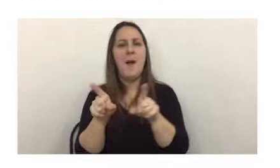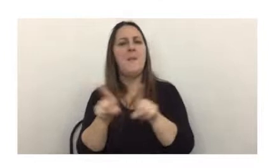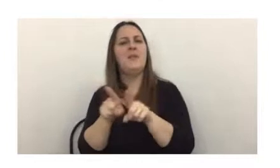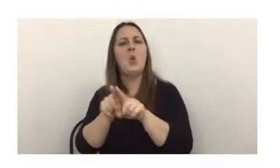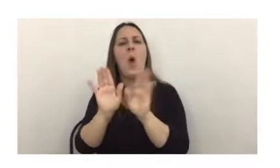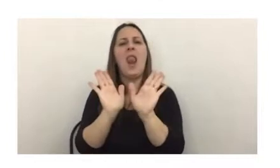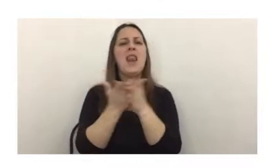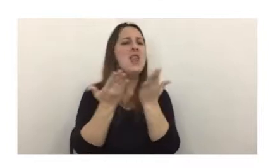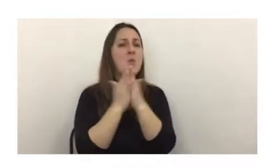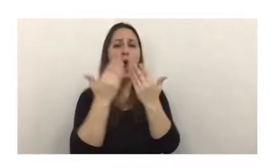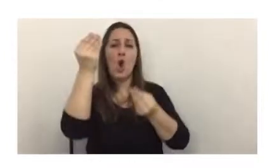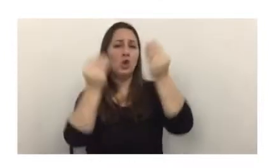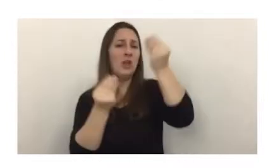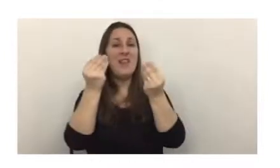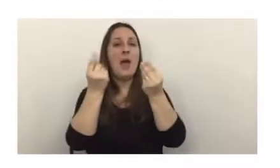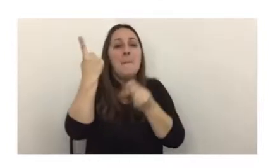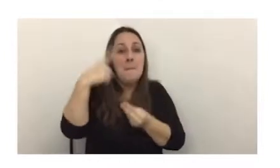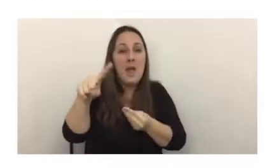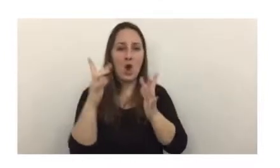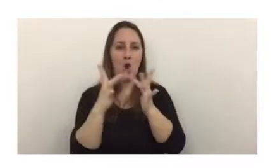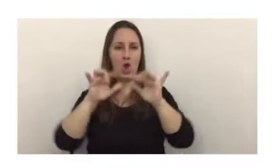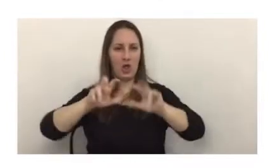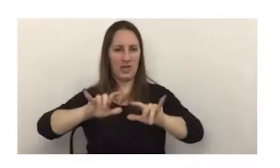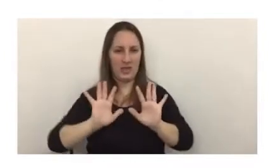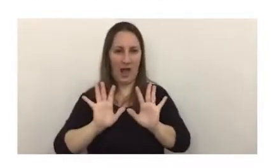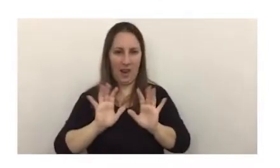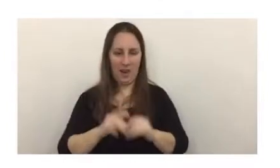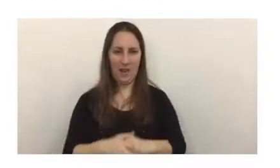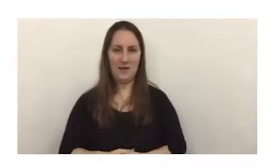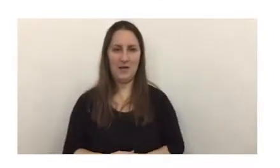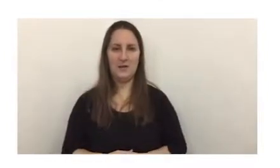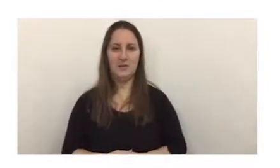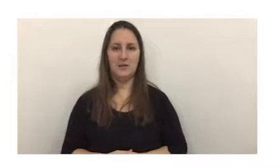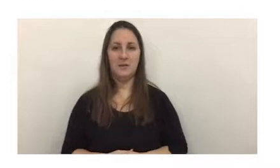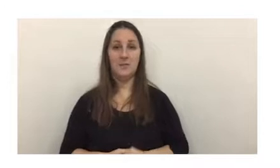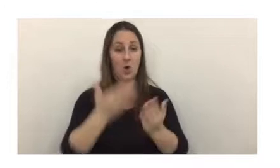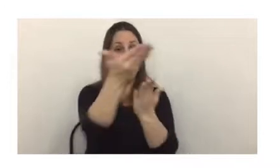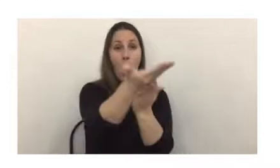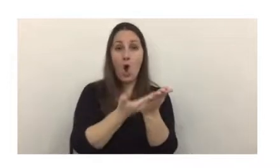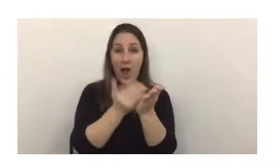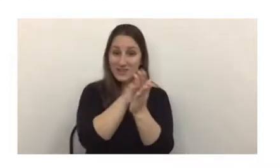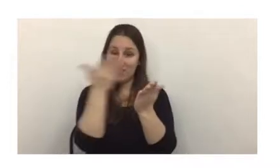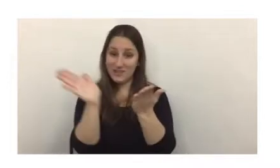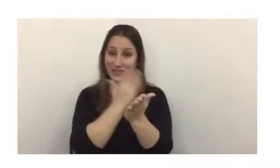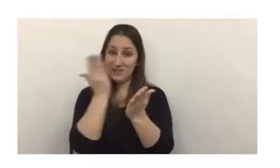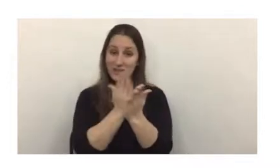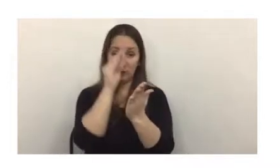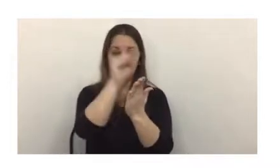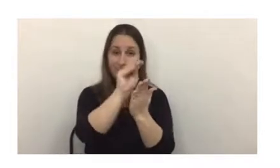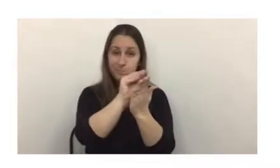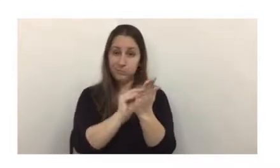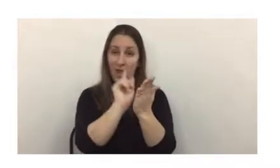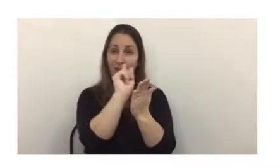libro de contabilidad digital, en donde las hojas de este libro, o los registros